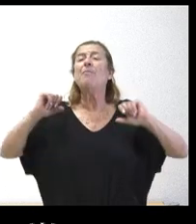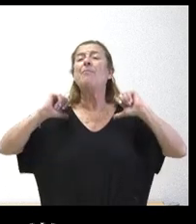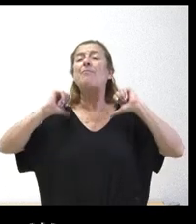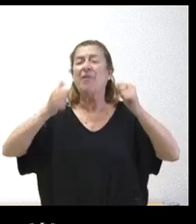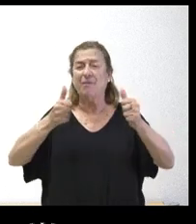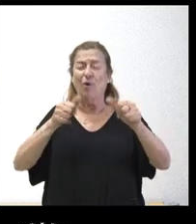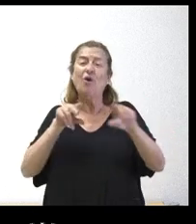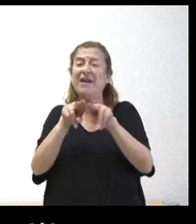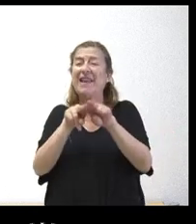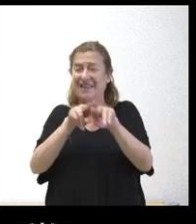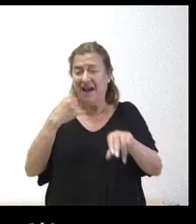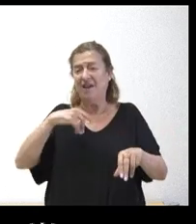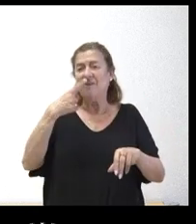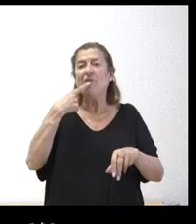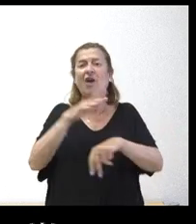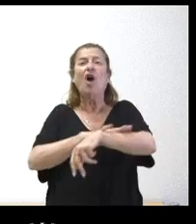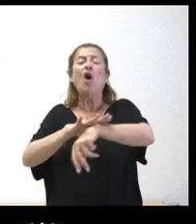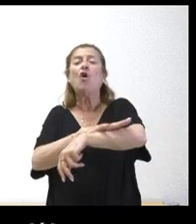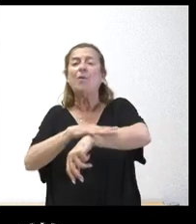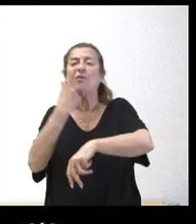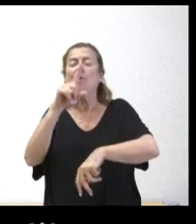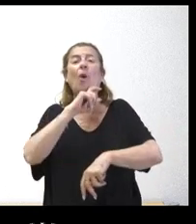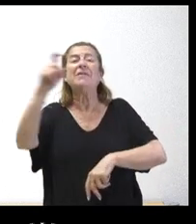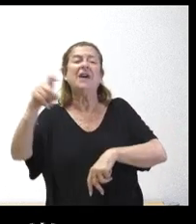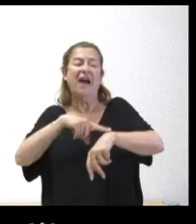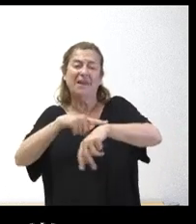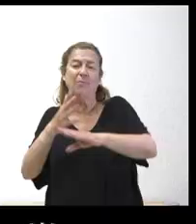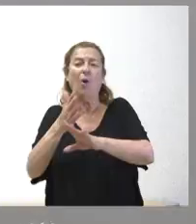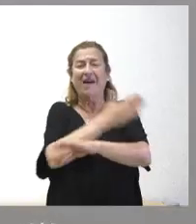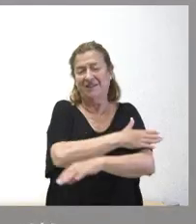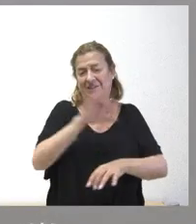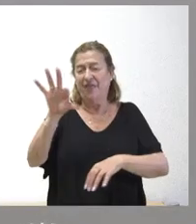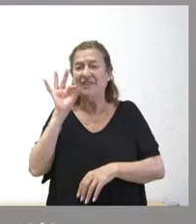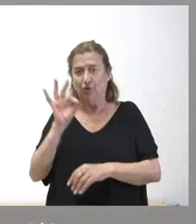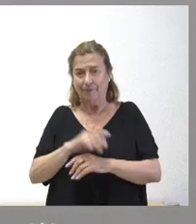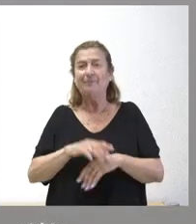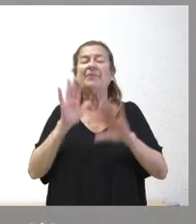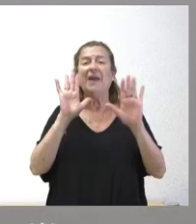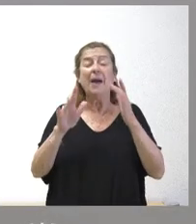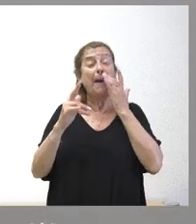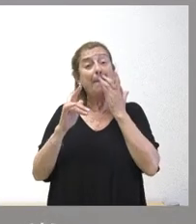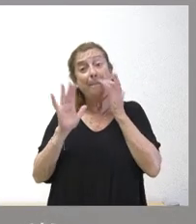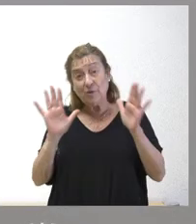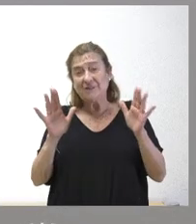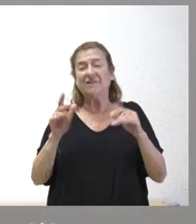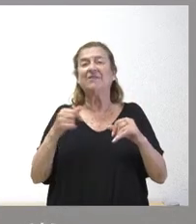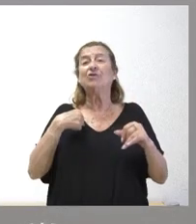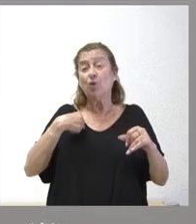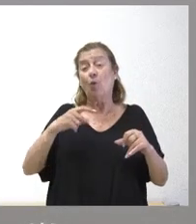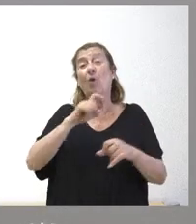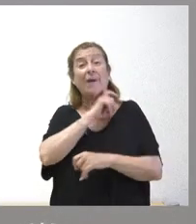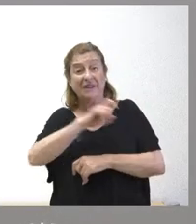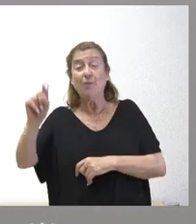trasladaron a que el gobierno no les notificó con tiempo la decisión pues el mensaje que lanzamos es